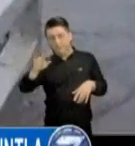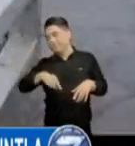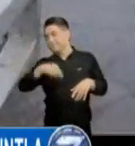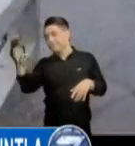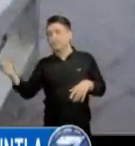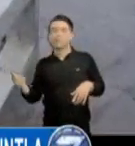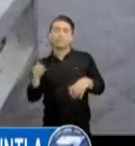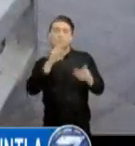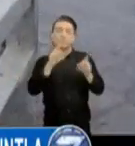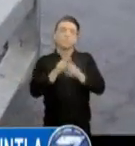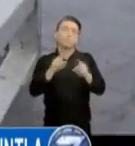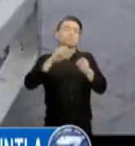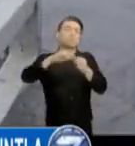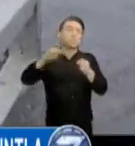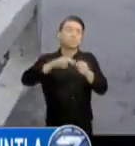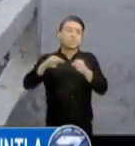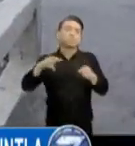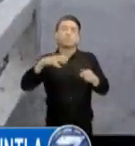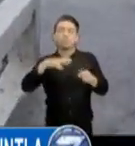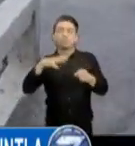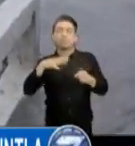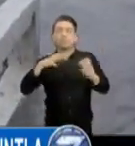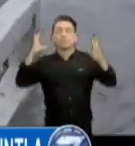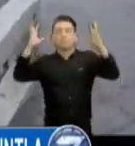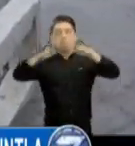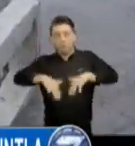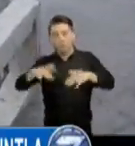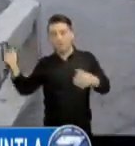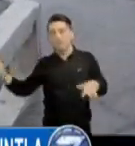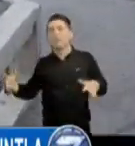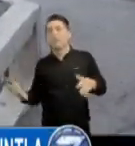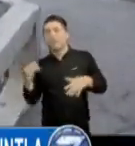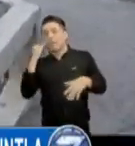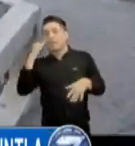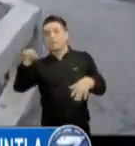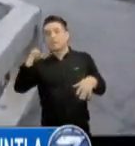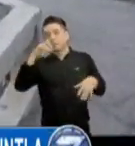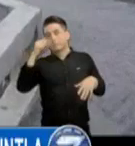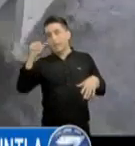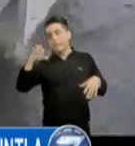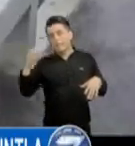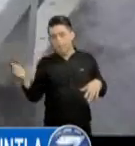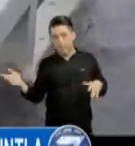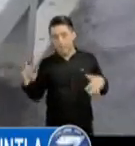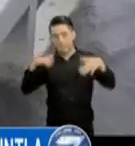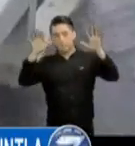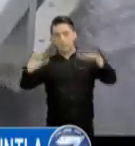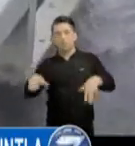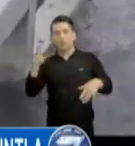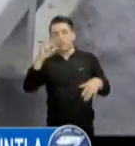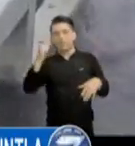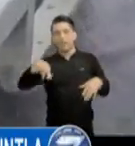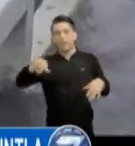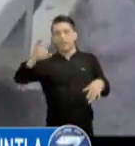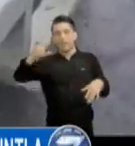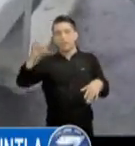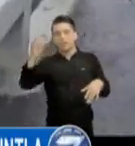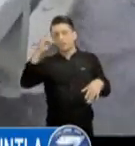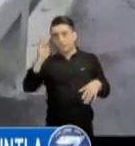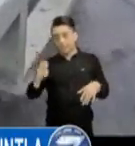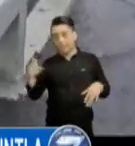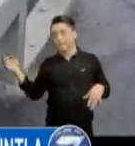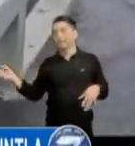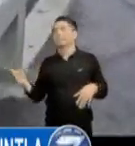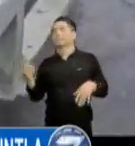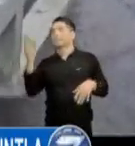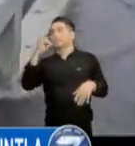que han sufrido daños, en este caso el municipio de Iztapa, Puerto de San José, Zipacate, Mazagua, Palín,